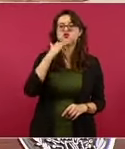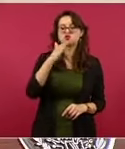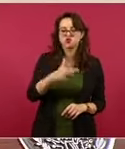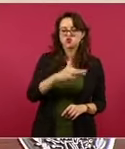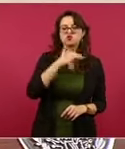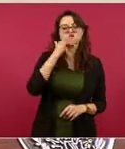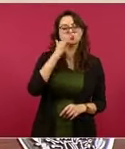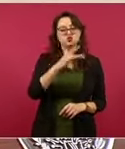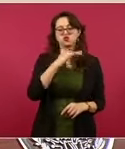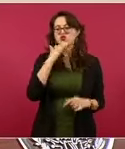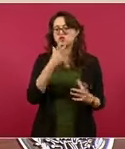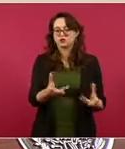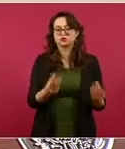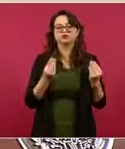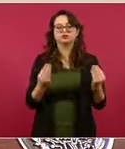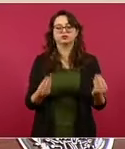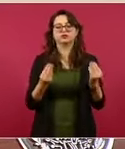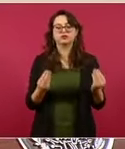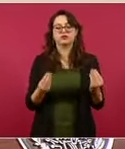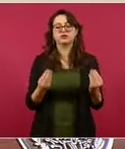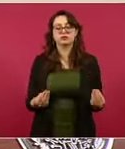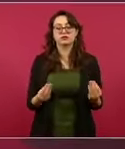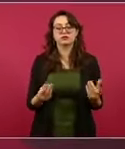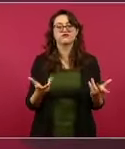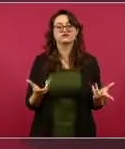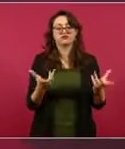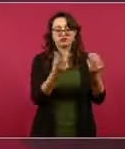imperaba era la corrupción, con la complicidad de ustedes.